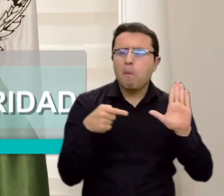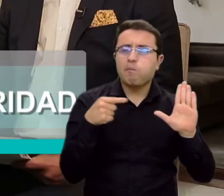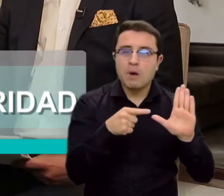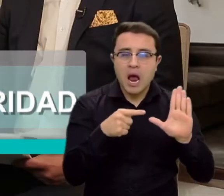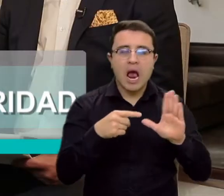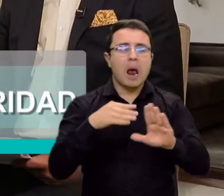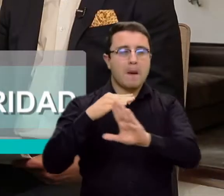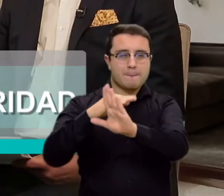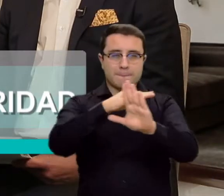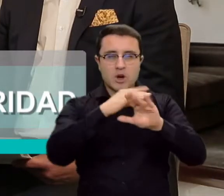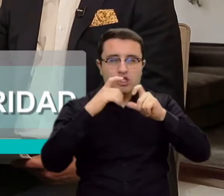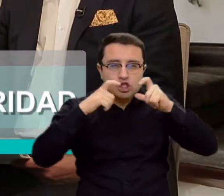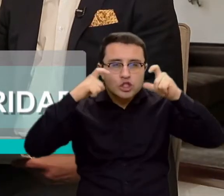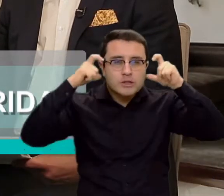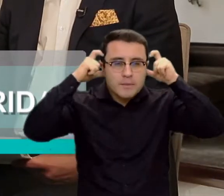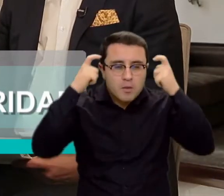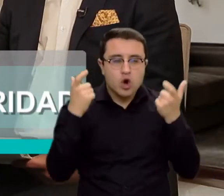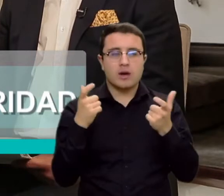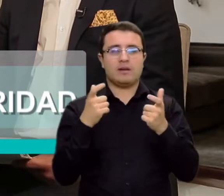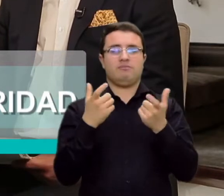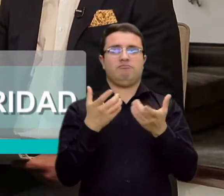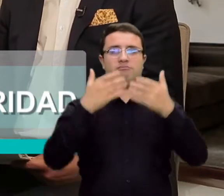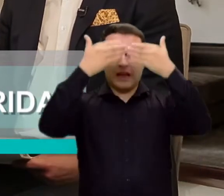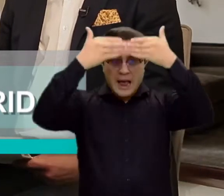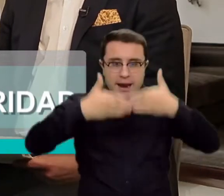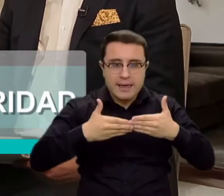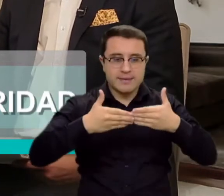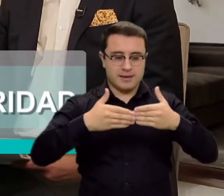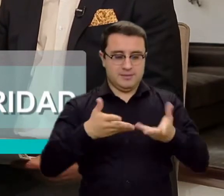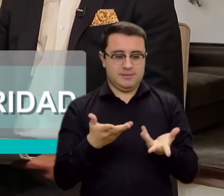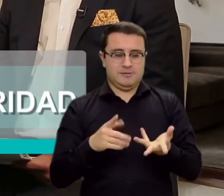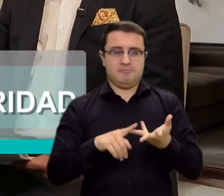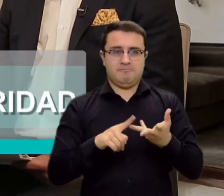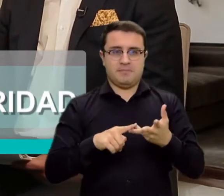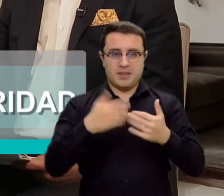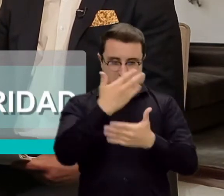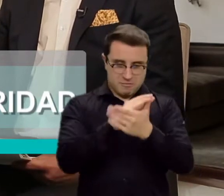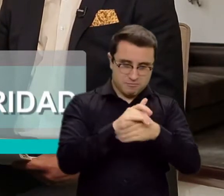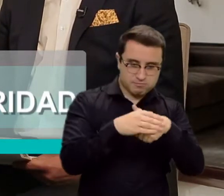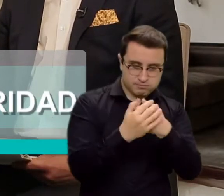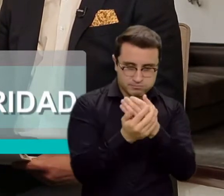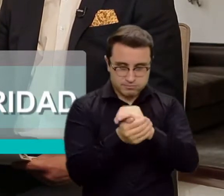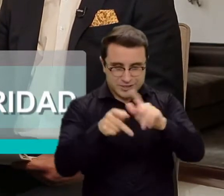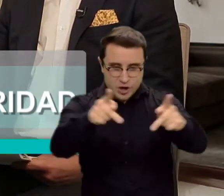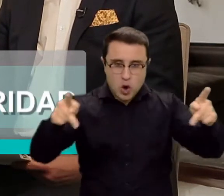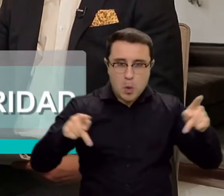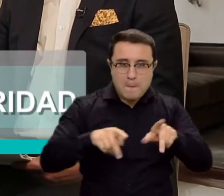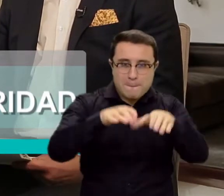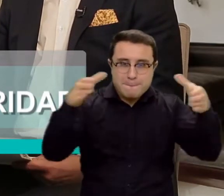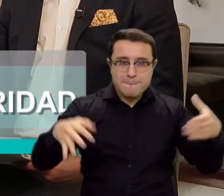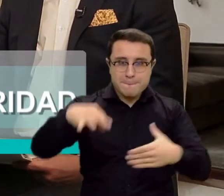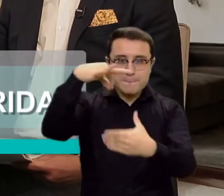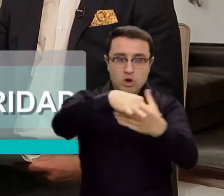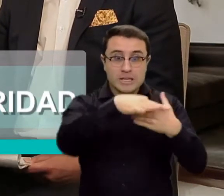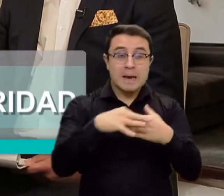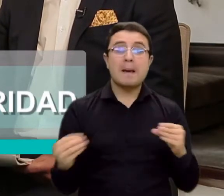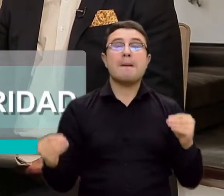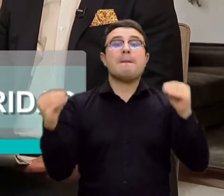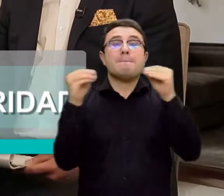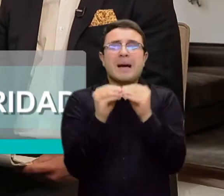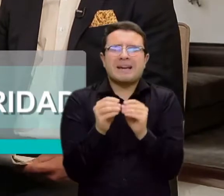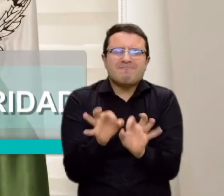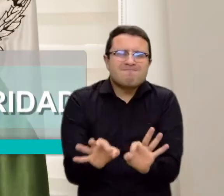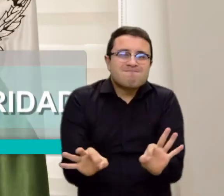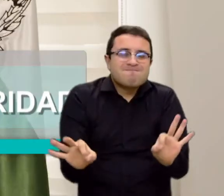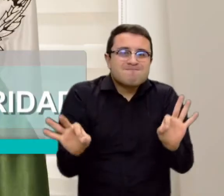no solo en la protección de los tapabocas, las caretas, el lavado de manos en los puestos de votación, pero hay algo clave, Edwin,